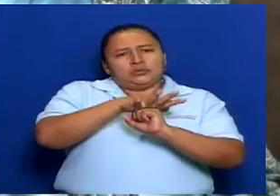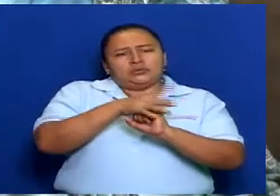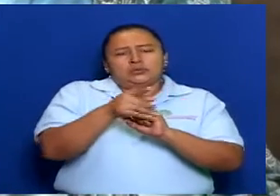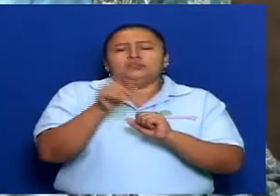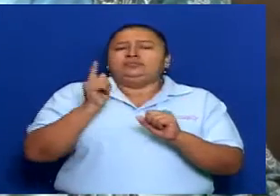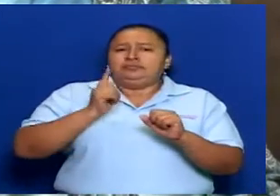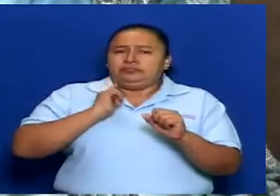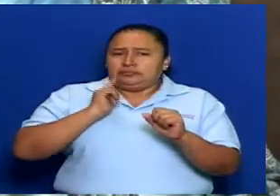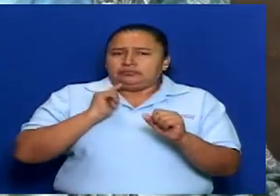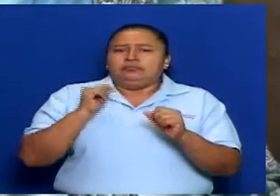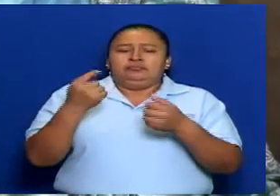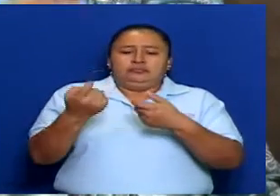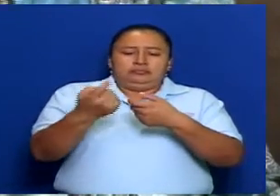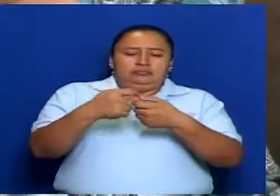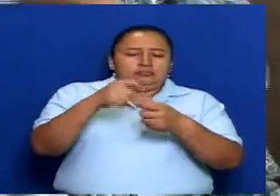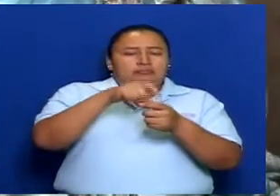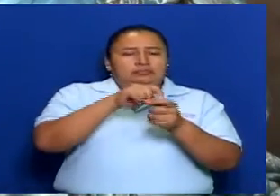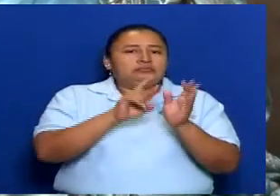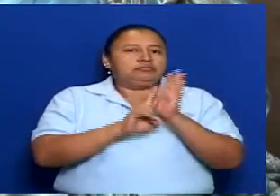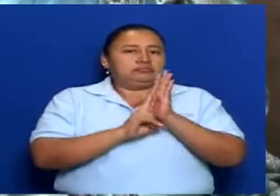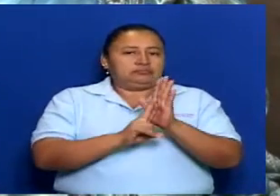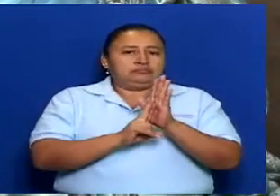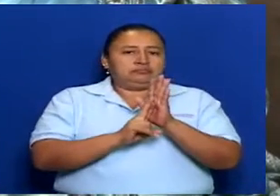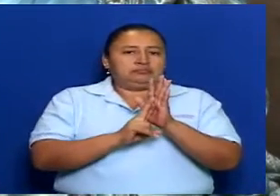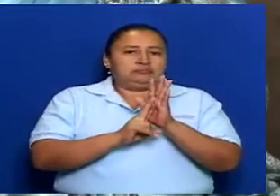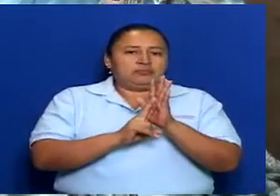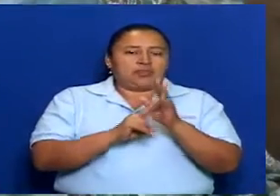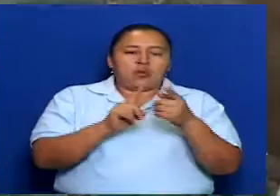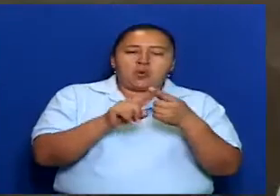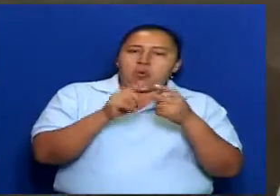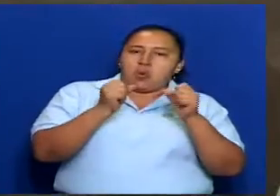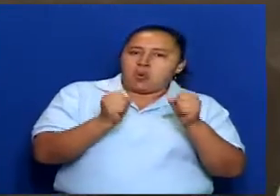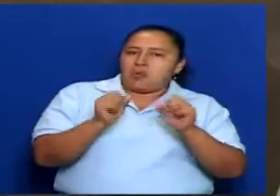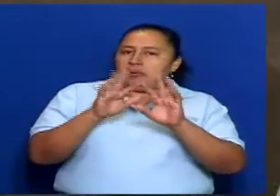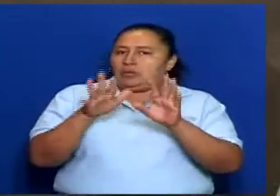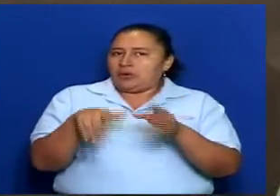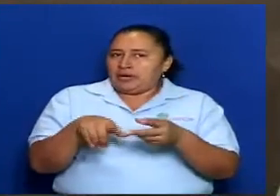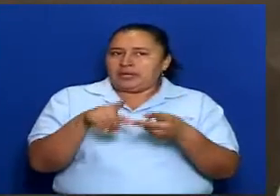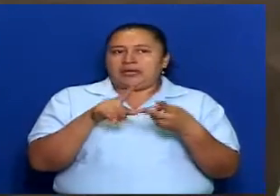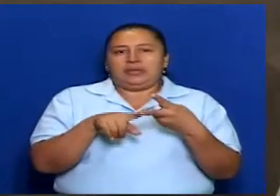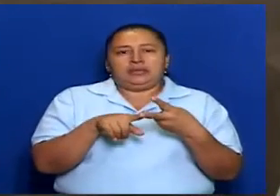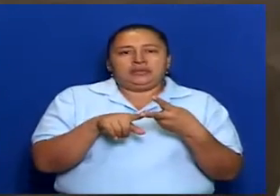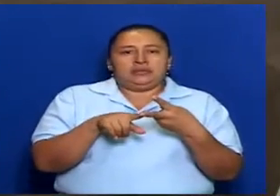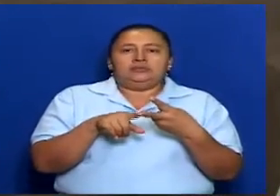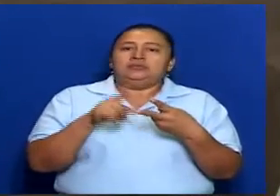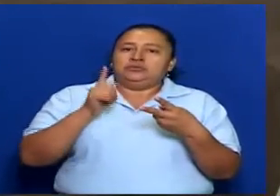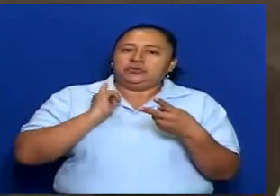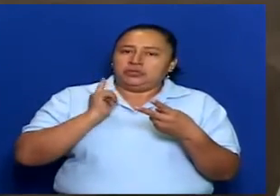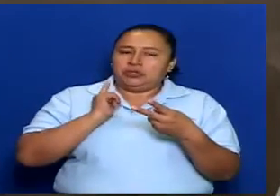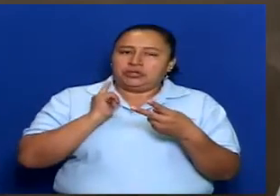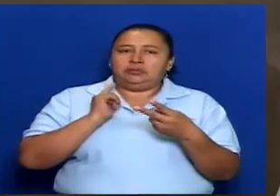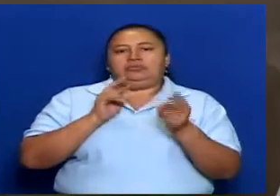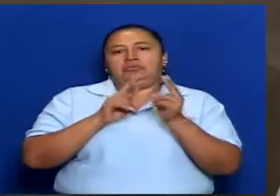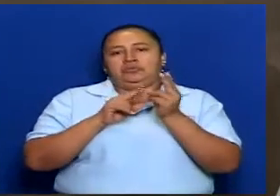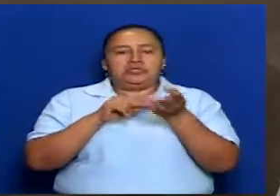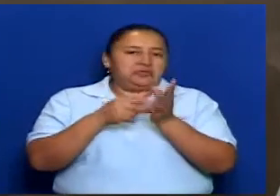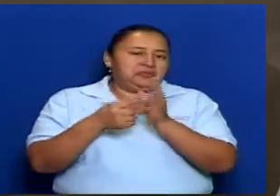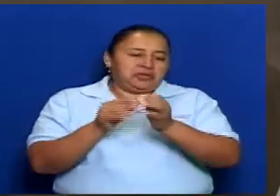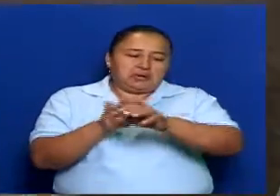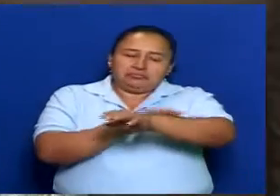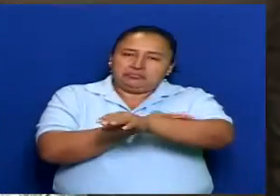tiene representación hombres y mujeres, mujeres y hombres, tienen una representación